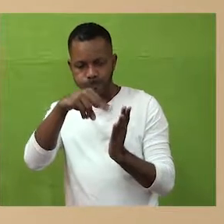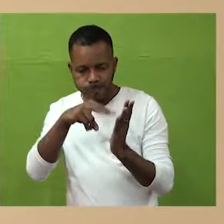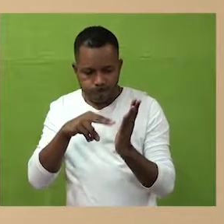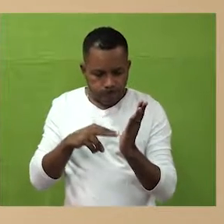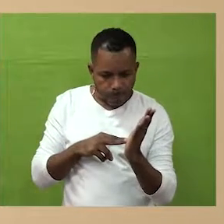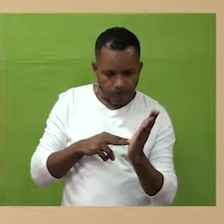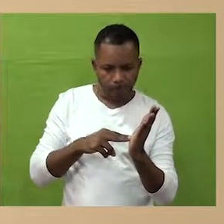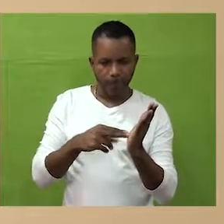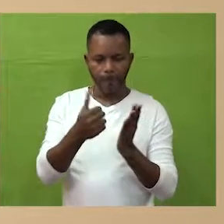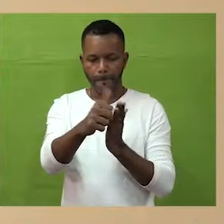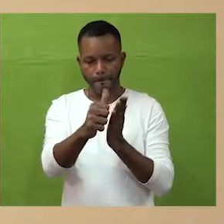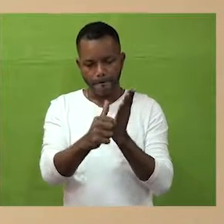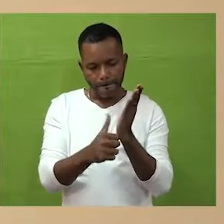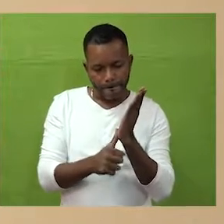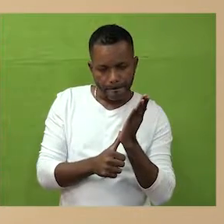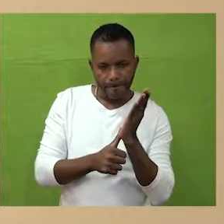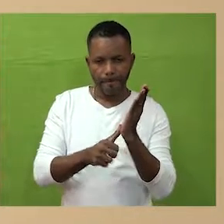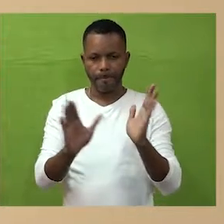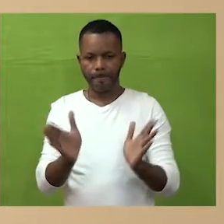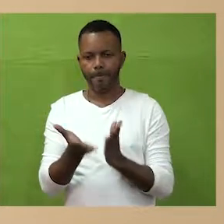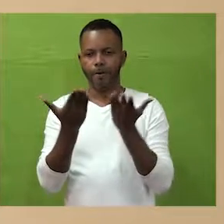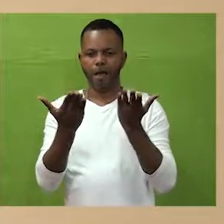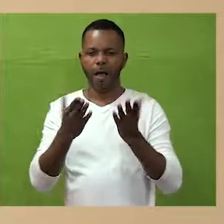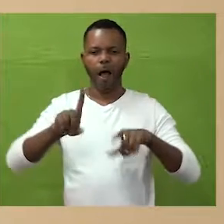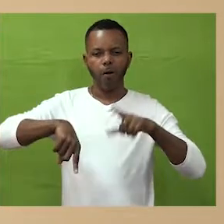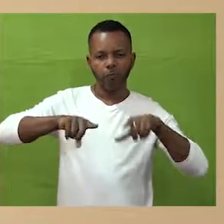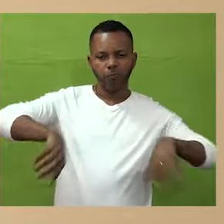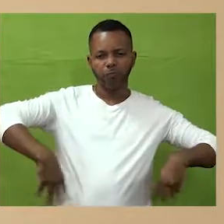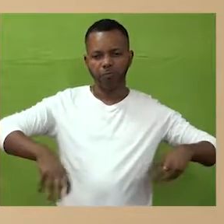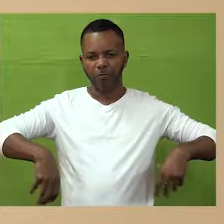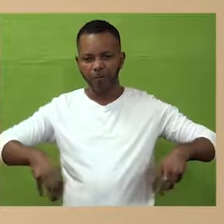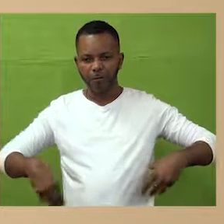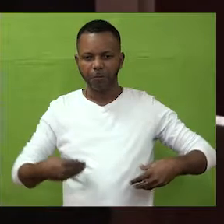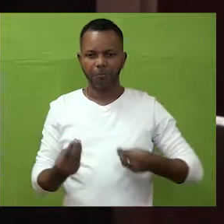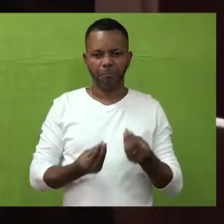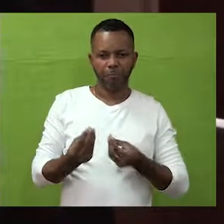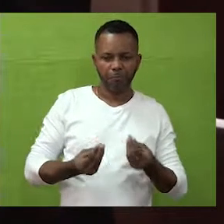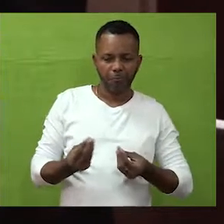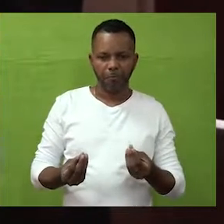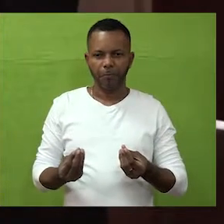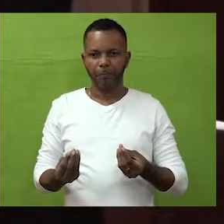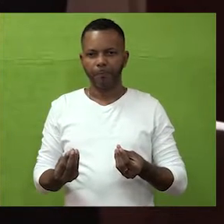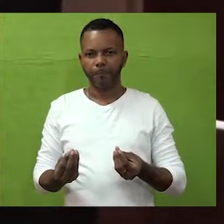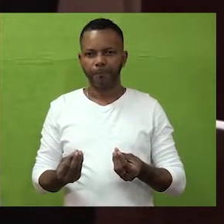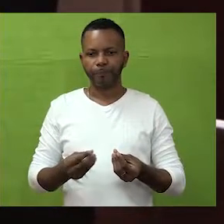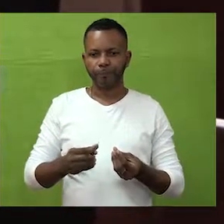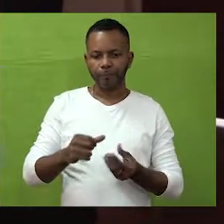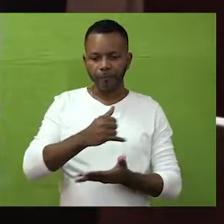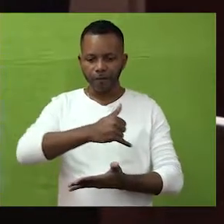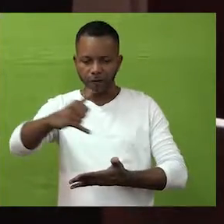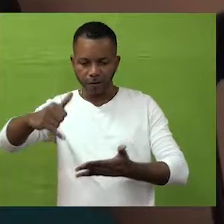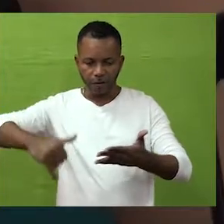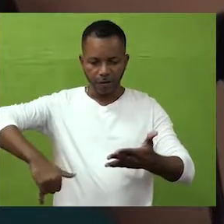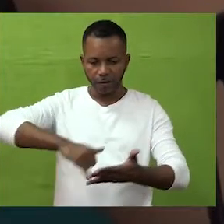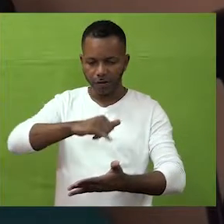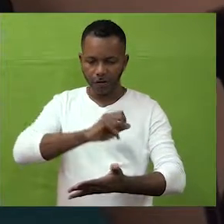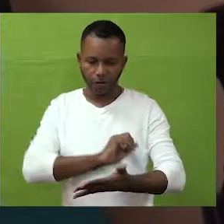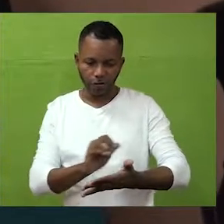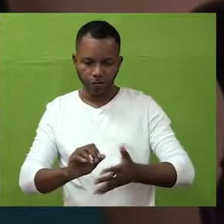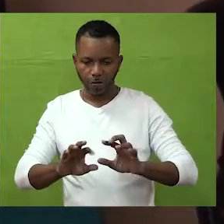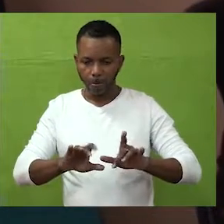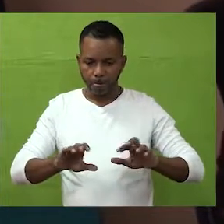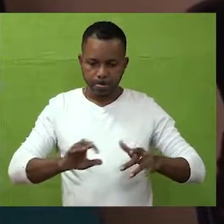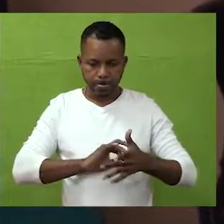revisar el plan de mejoramiento. Bien, habían unas actividades, unas acciones dentro de ese plan de mejoramiento que diseñó la